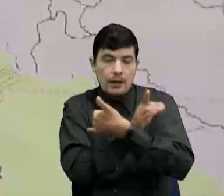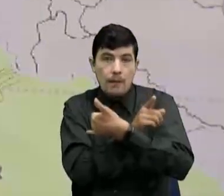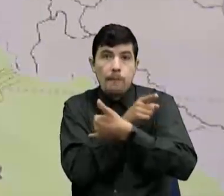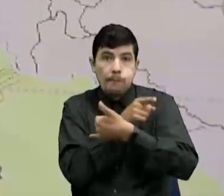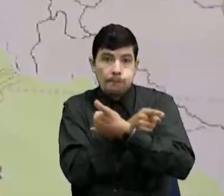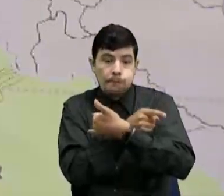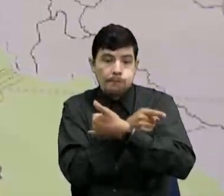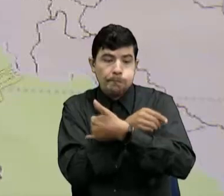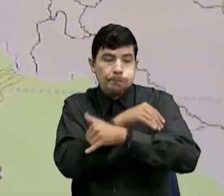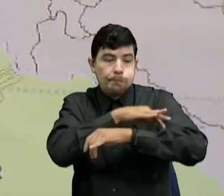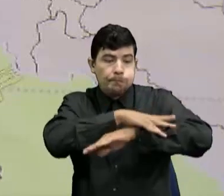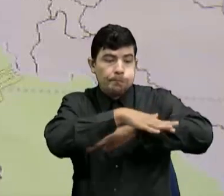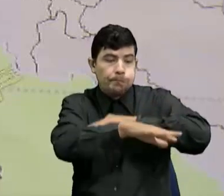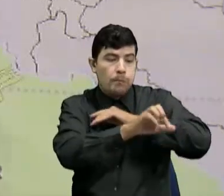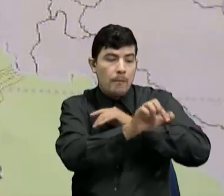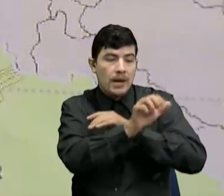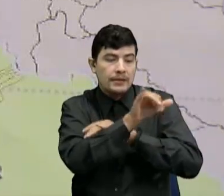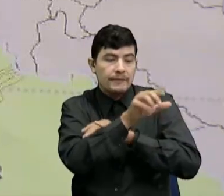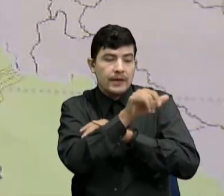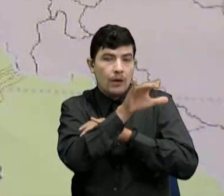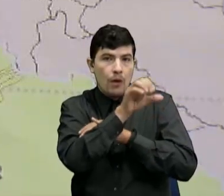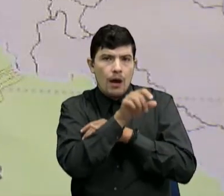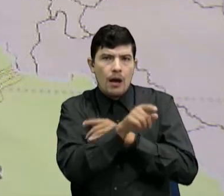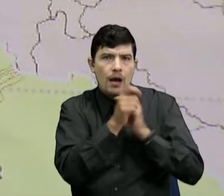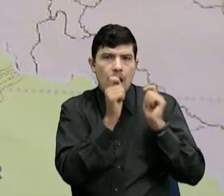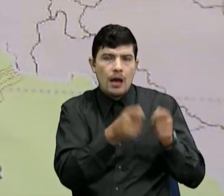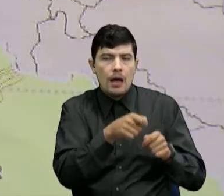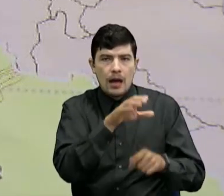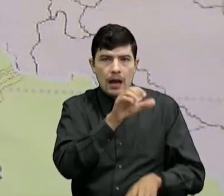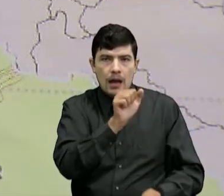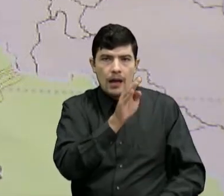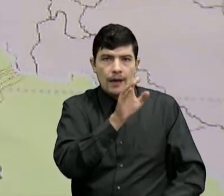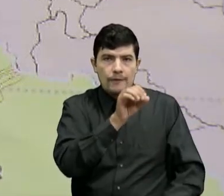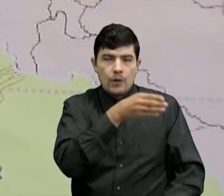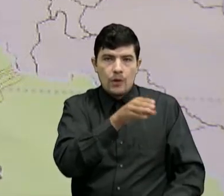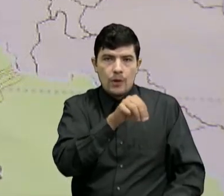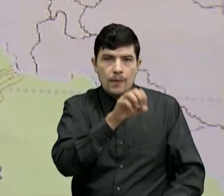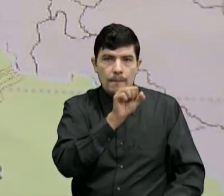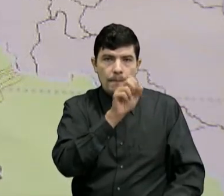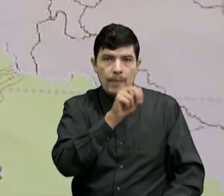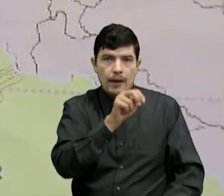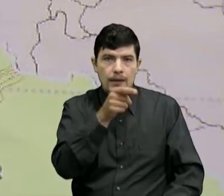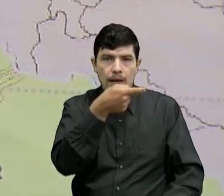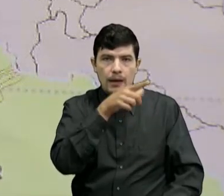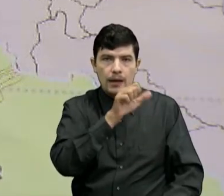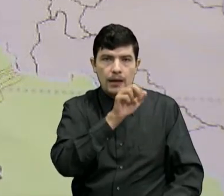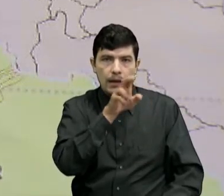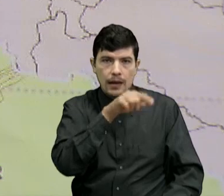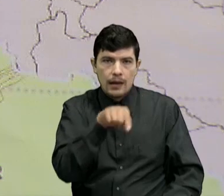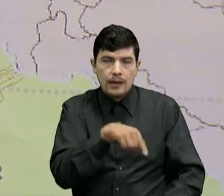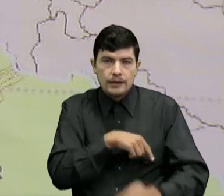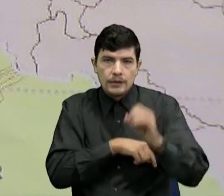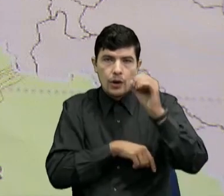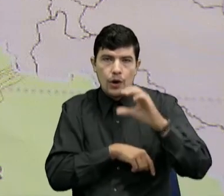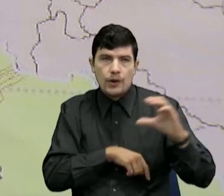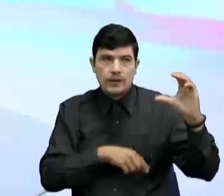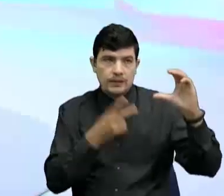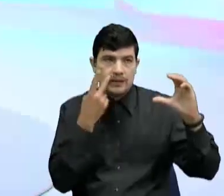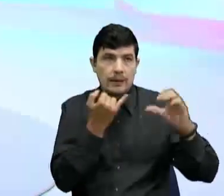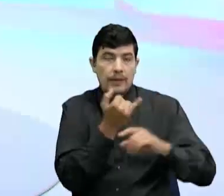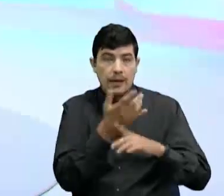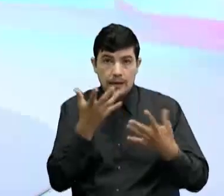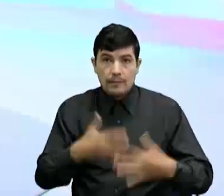límites Del océano pacífico Y es Cabo Manglares La longitud oeste En Cabo Manglares